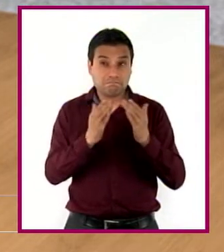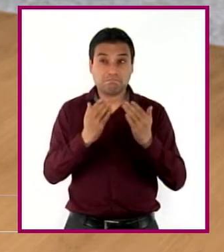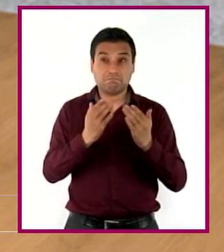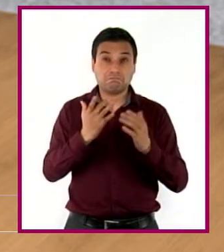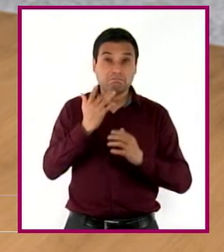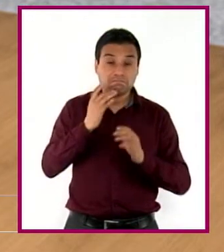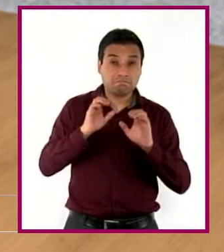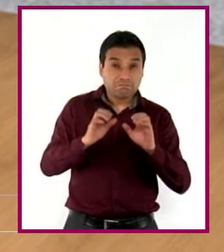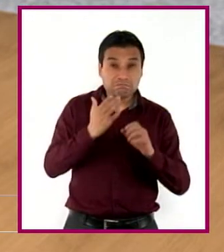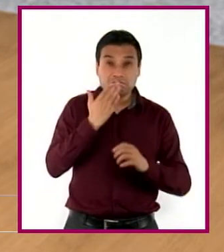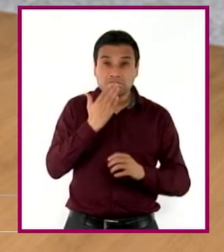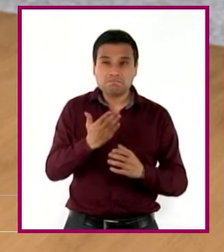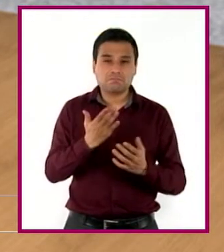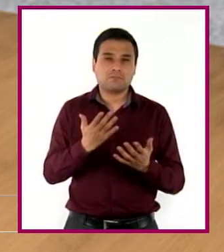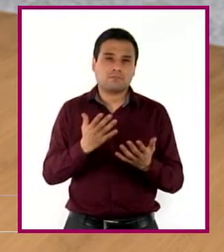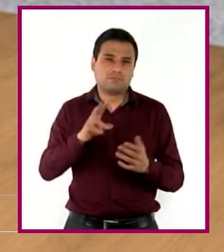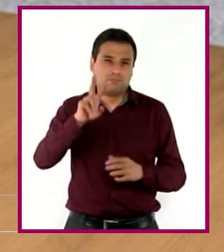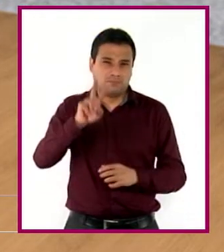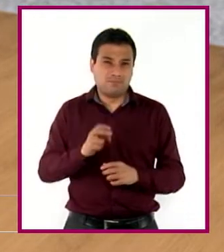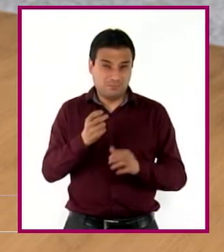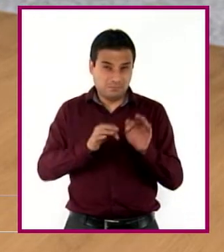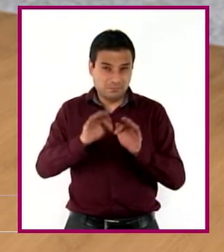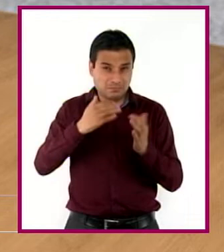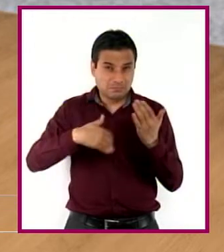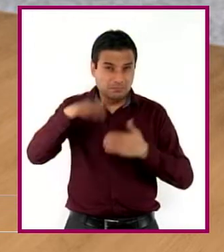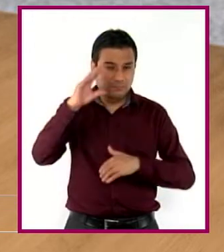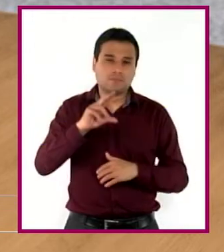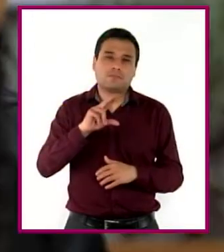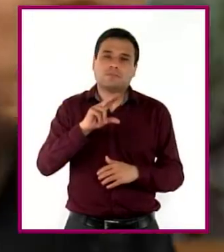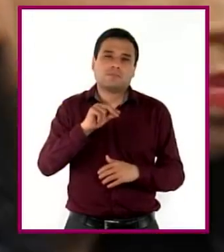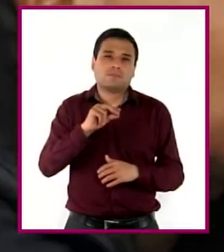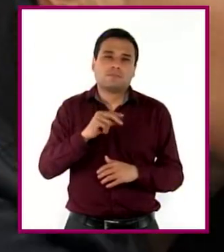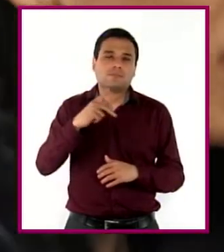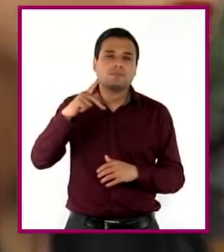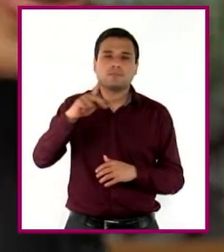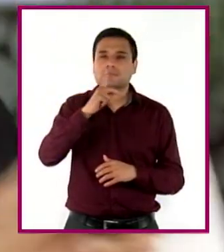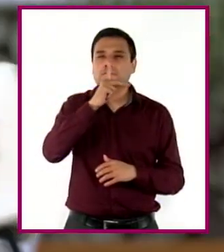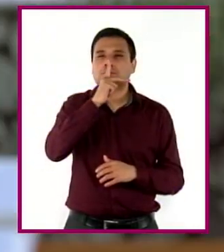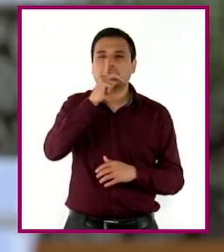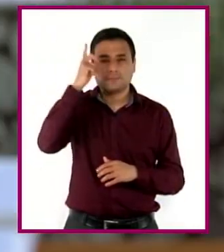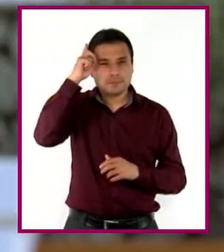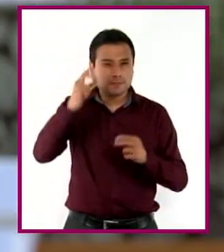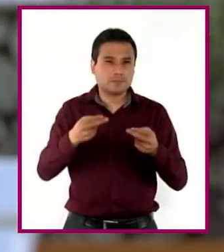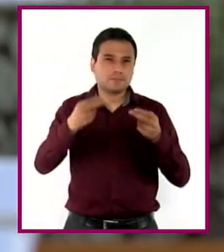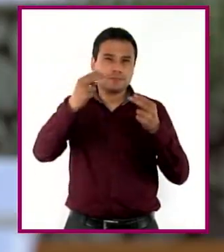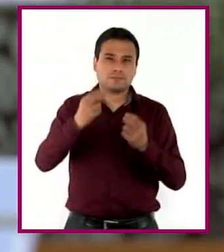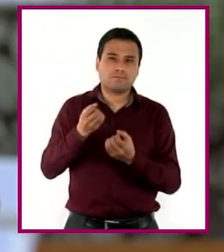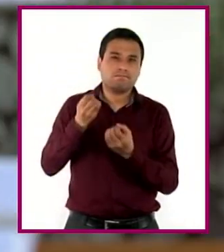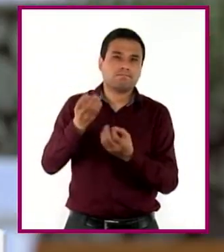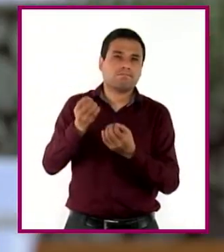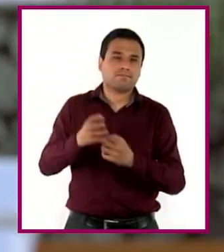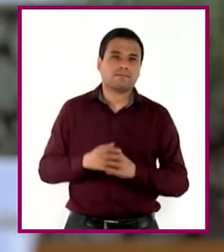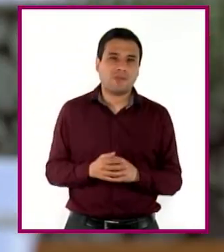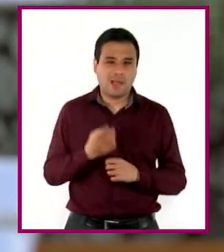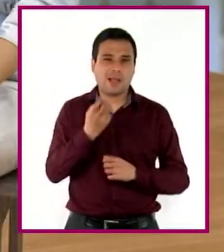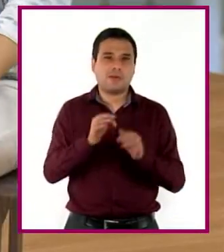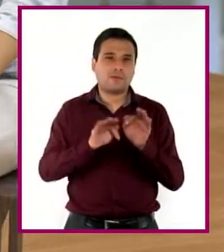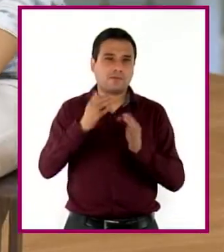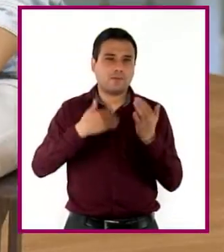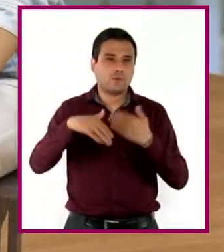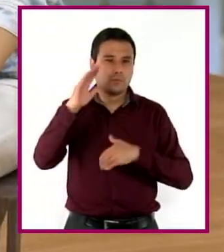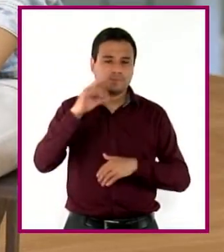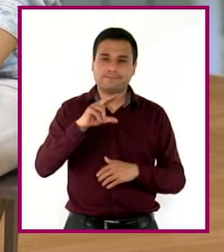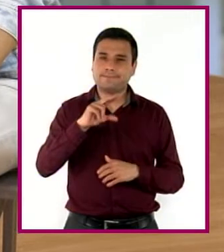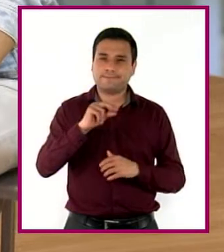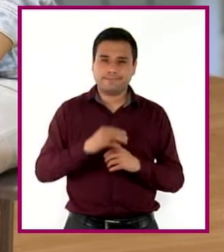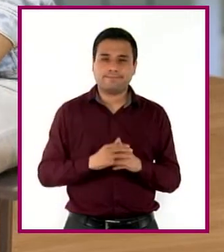trabajo, pues ese no es éxito laboral. ¿O sí? Creo que tienes razón. Eso no es éxito laboral. Pues